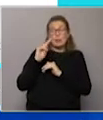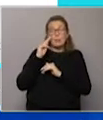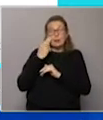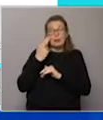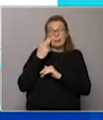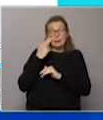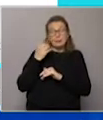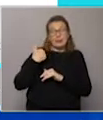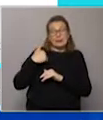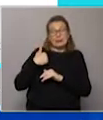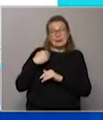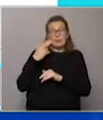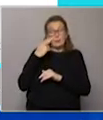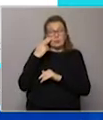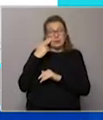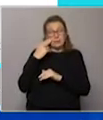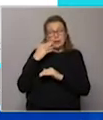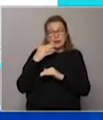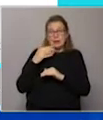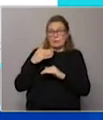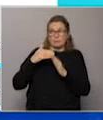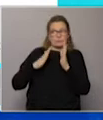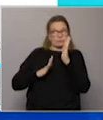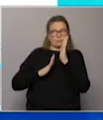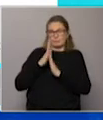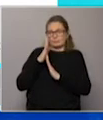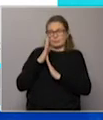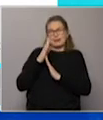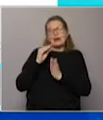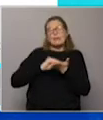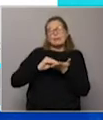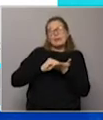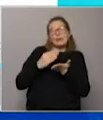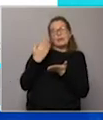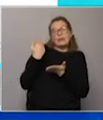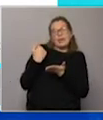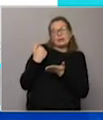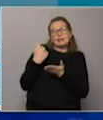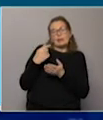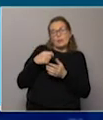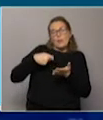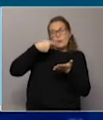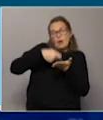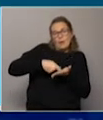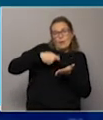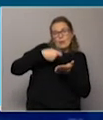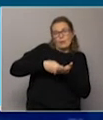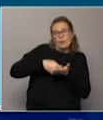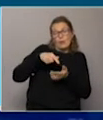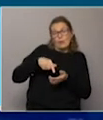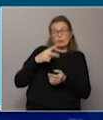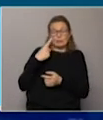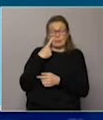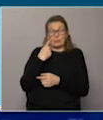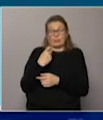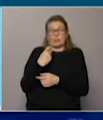Argentina es que tiene un déficit estructural muy elevado. La administración anterior ese déficit lo financió con deuda. Y hoy lo que estamos